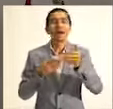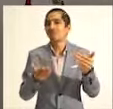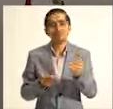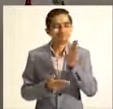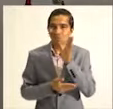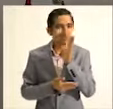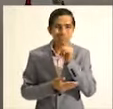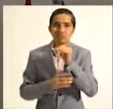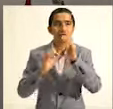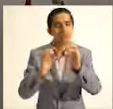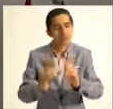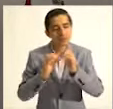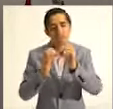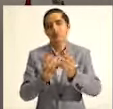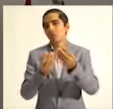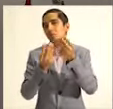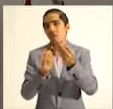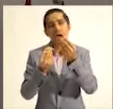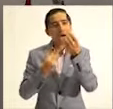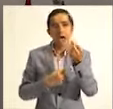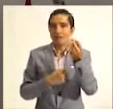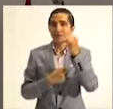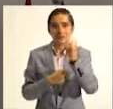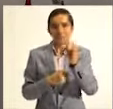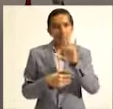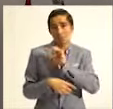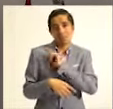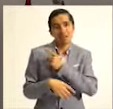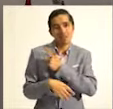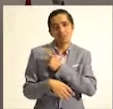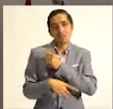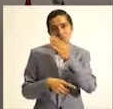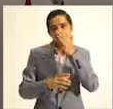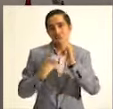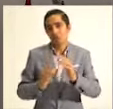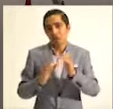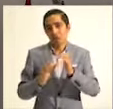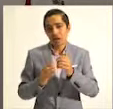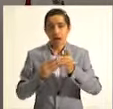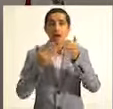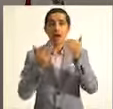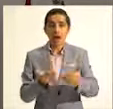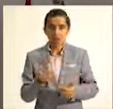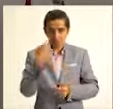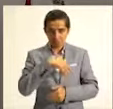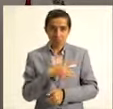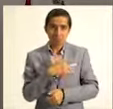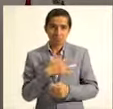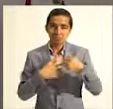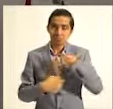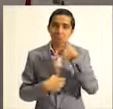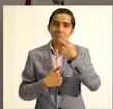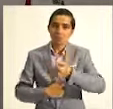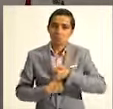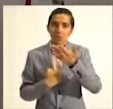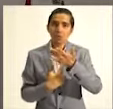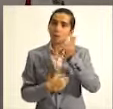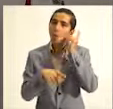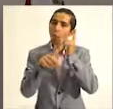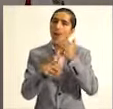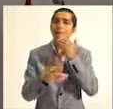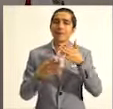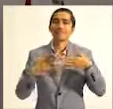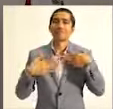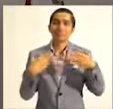cuidarnos mucho porque así nos lo demandan las circunstancias. De todo corazón te deseo que la